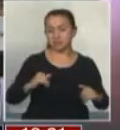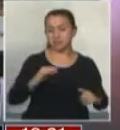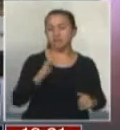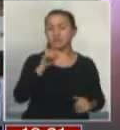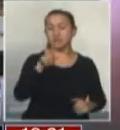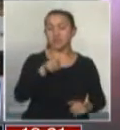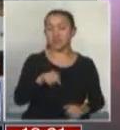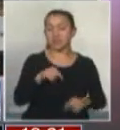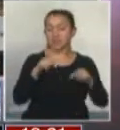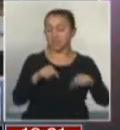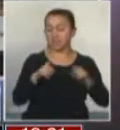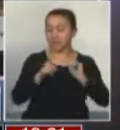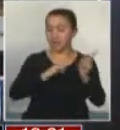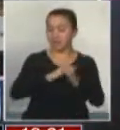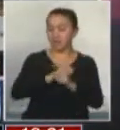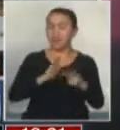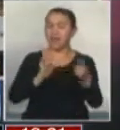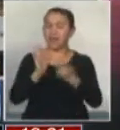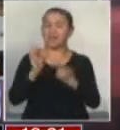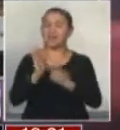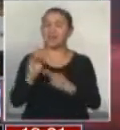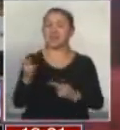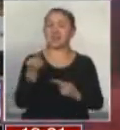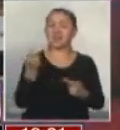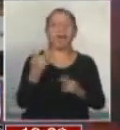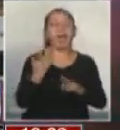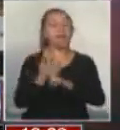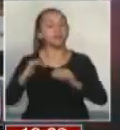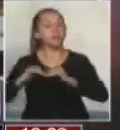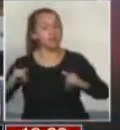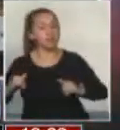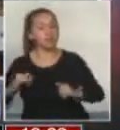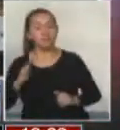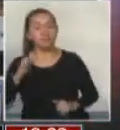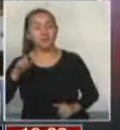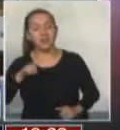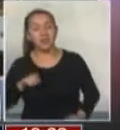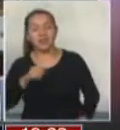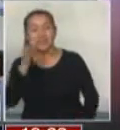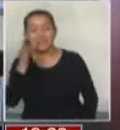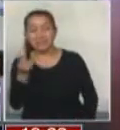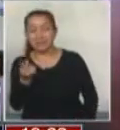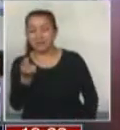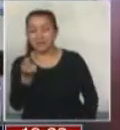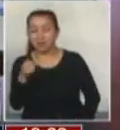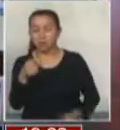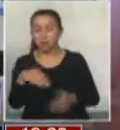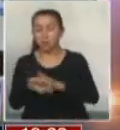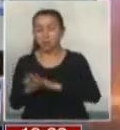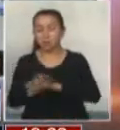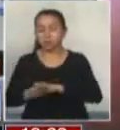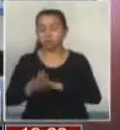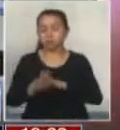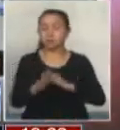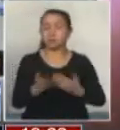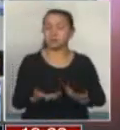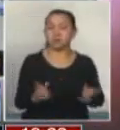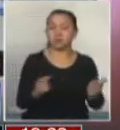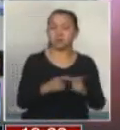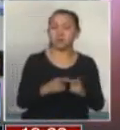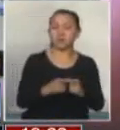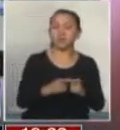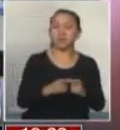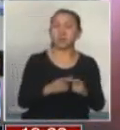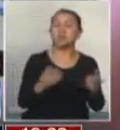Acá opera al revés. La regla general es que hay separación de bienes, salvo que las personas que los convivientes legales establezcan una